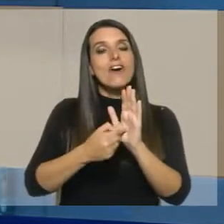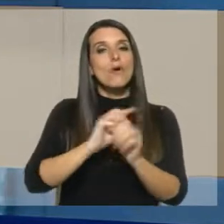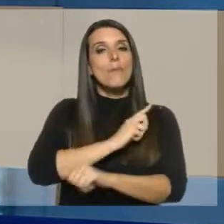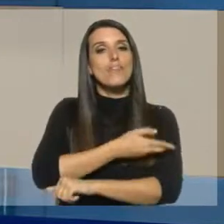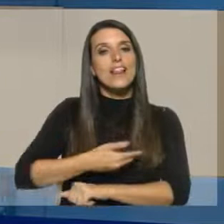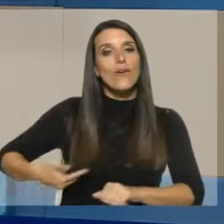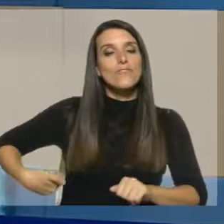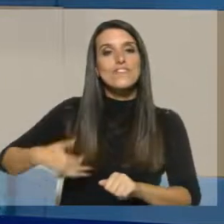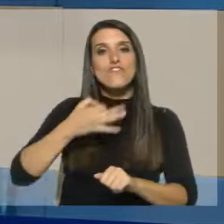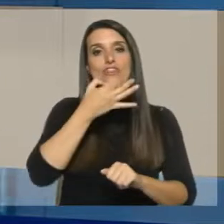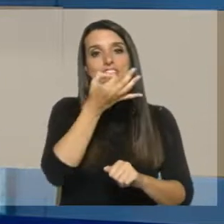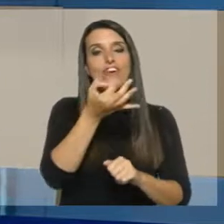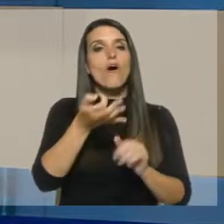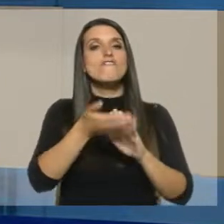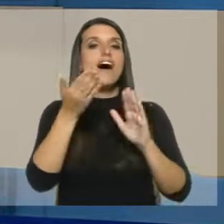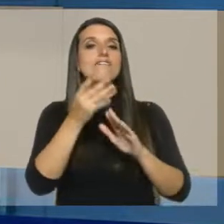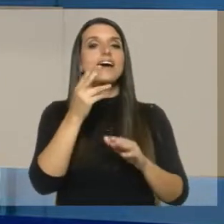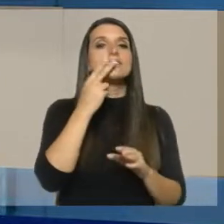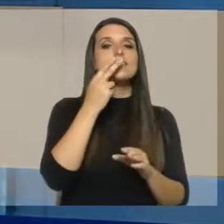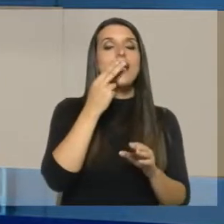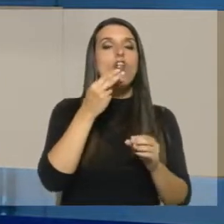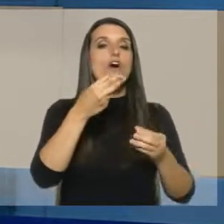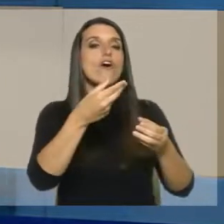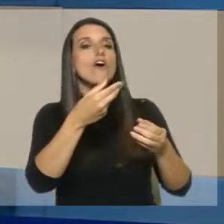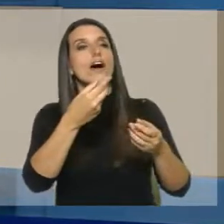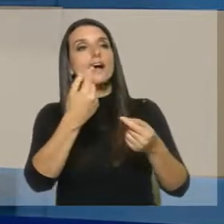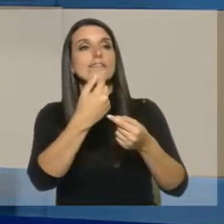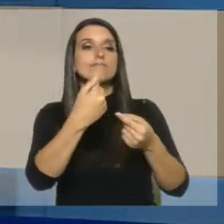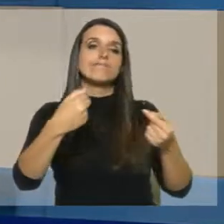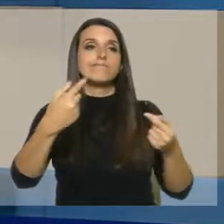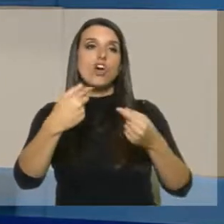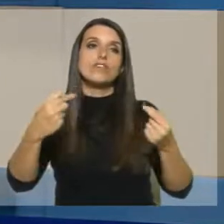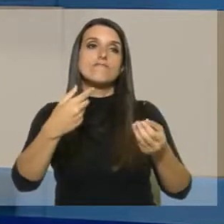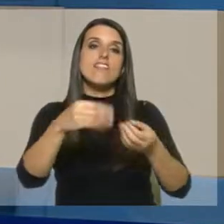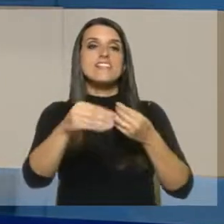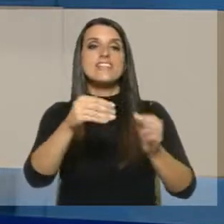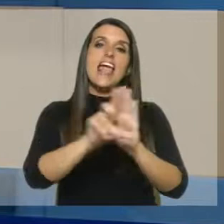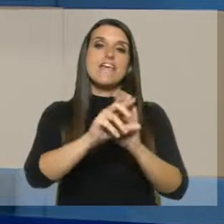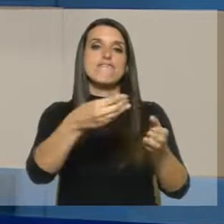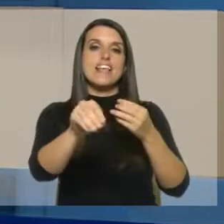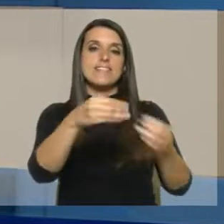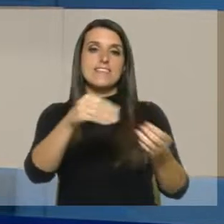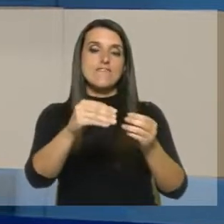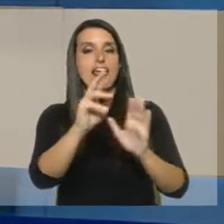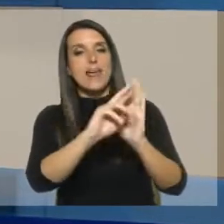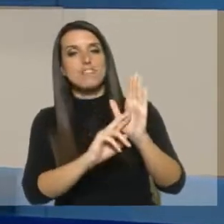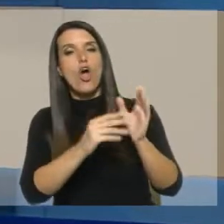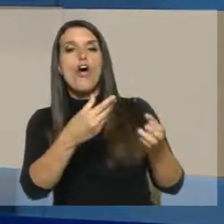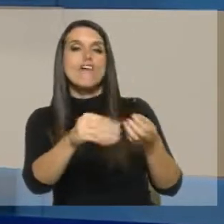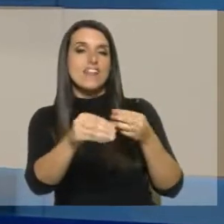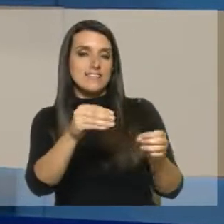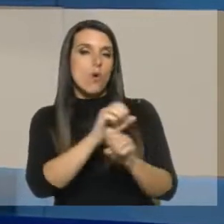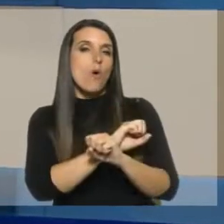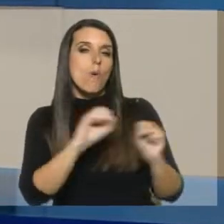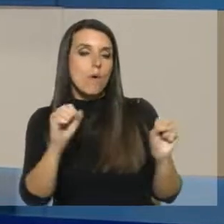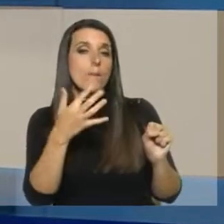Poder Ejecutivo, donde se flexibiliza algún tipo de reglamentación respecto a